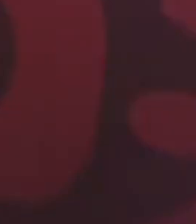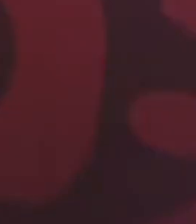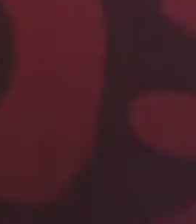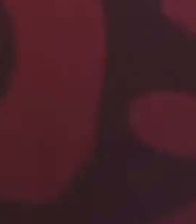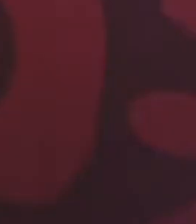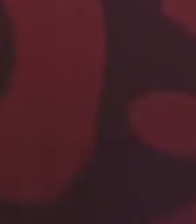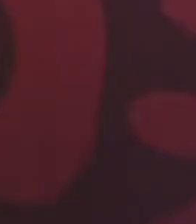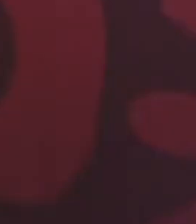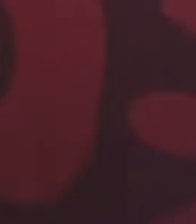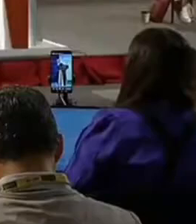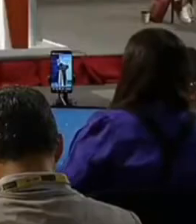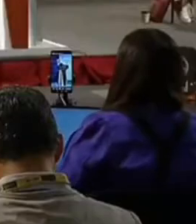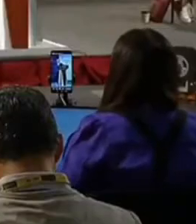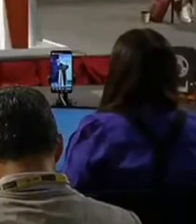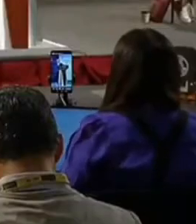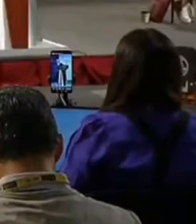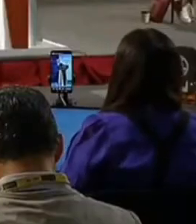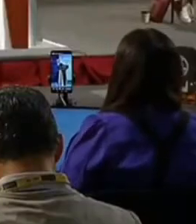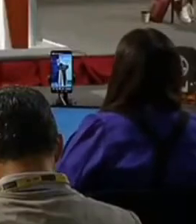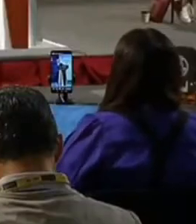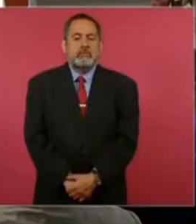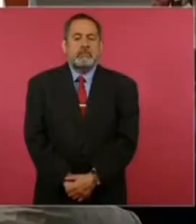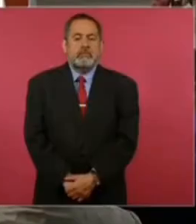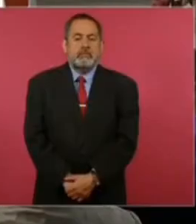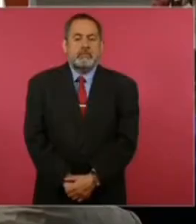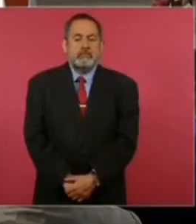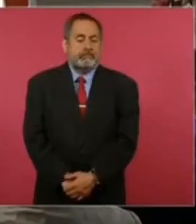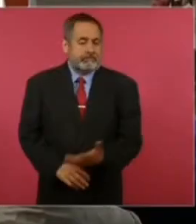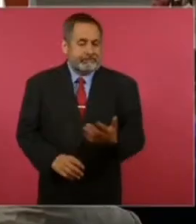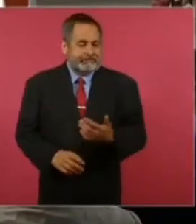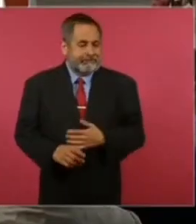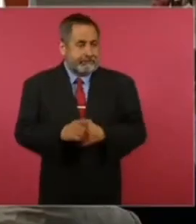A ver, nos ponemos acuerdos arriba. La gente ni se da cuenta, hombre.